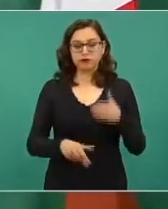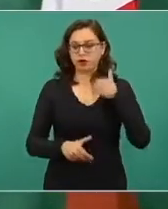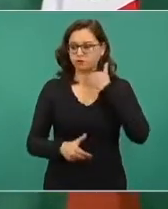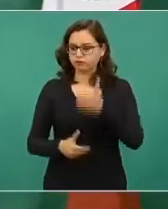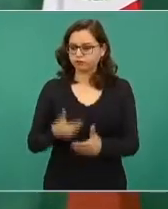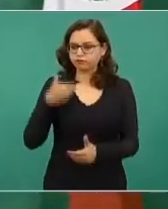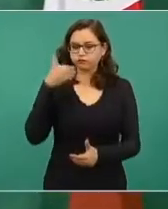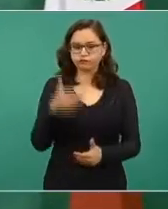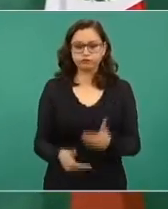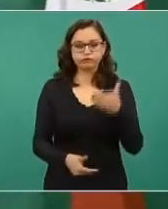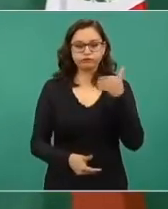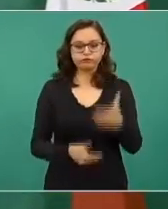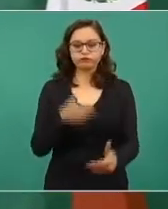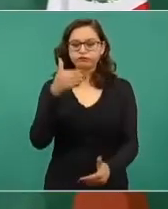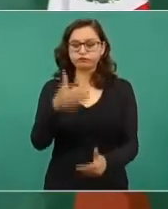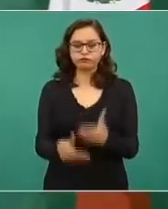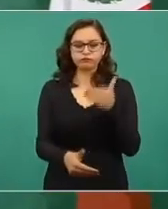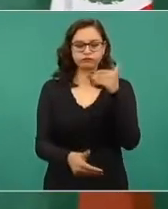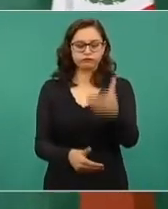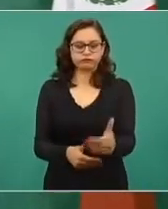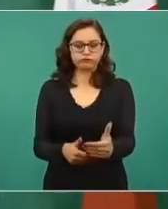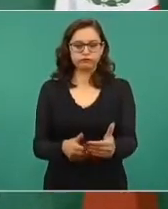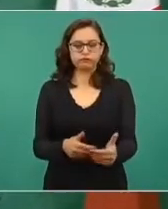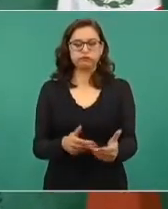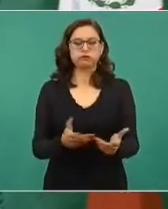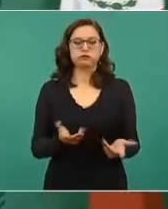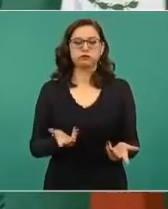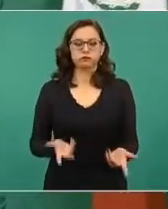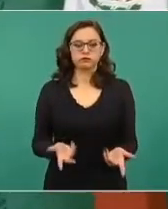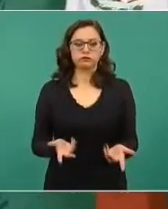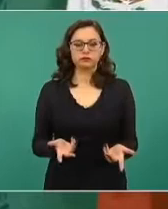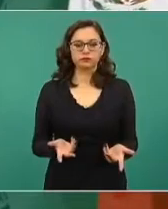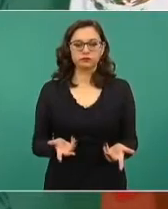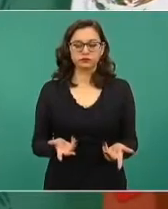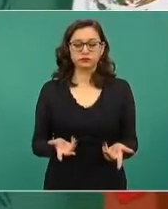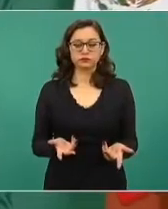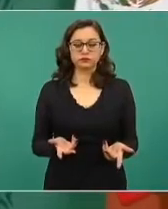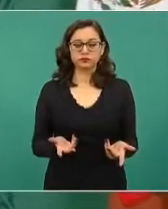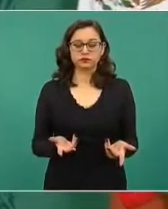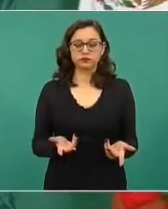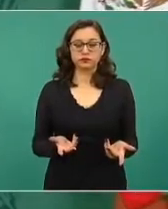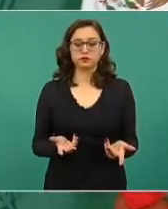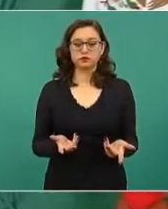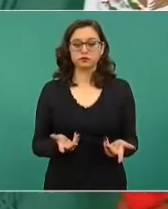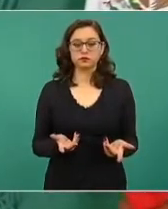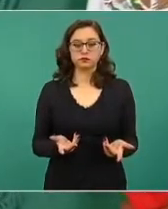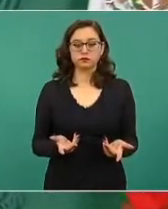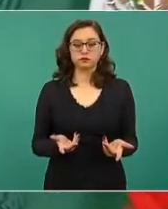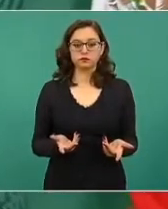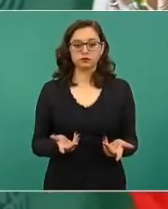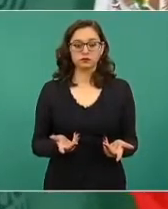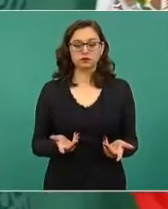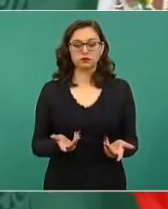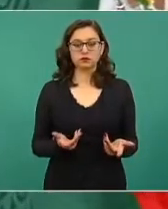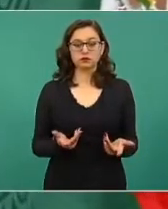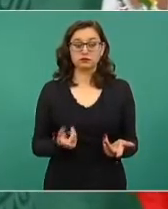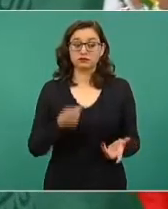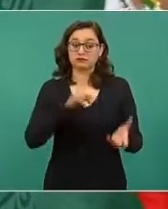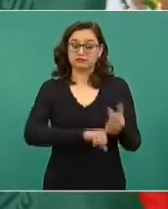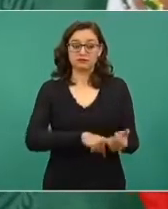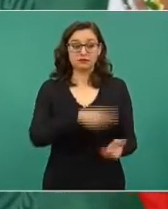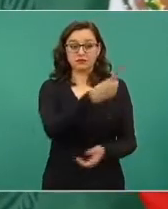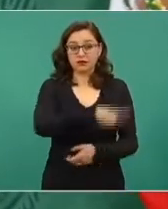de formaciones